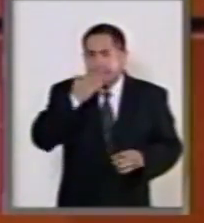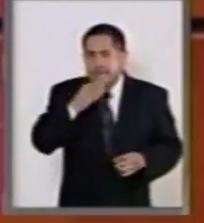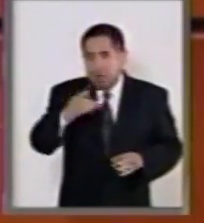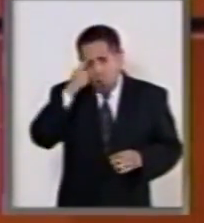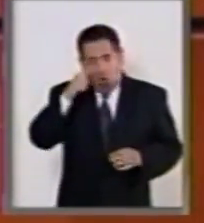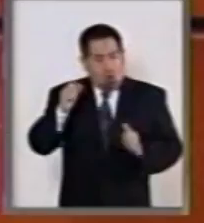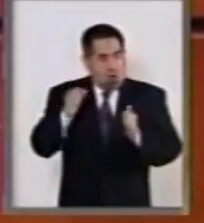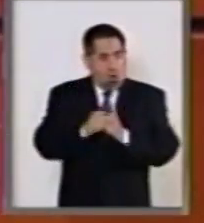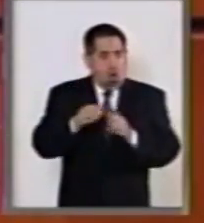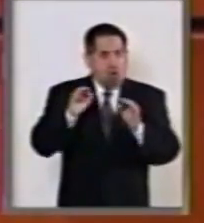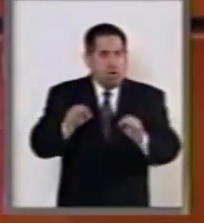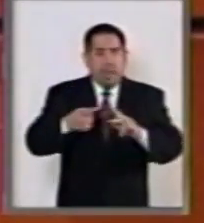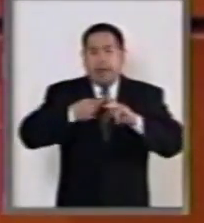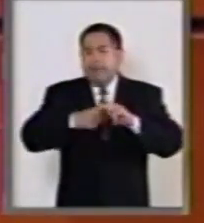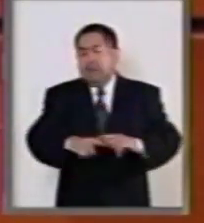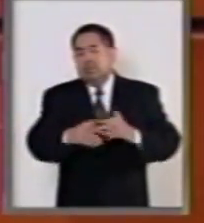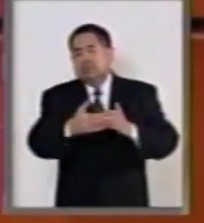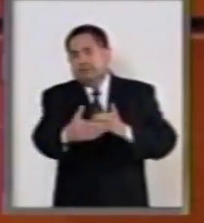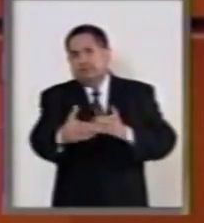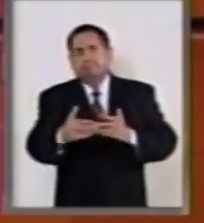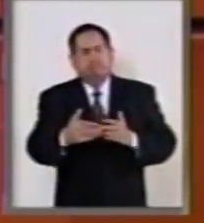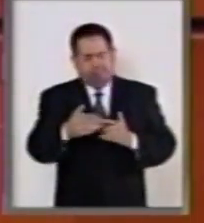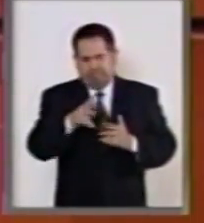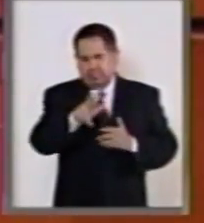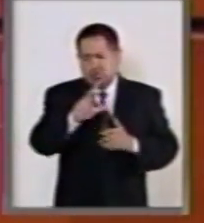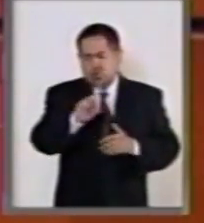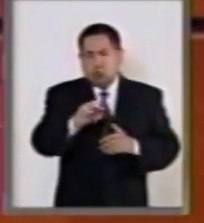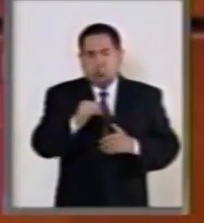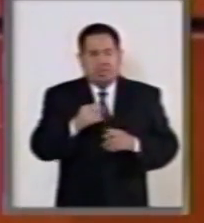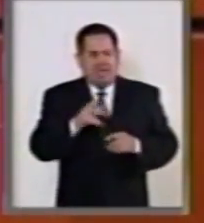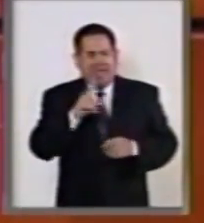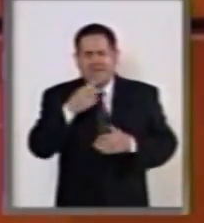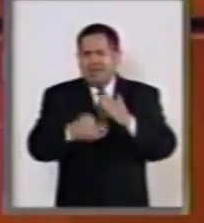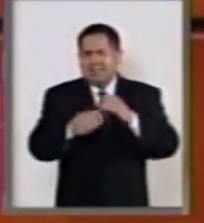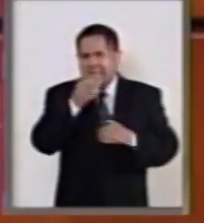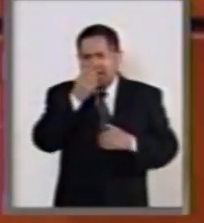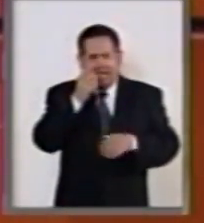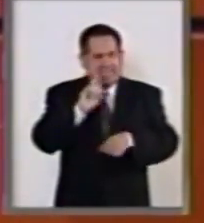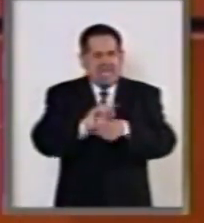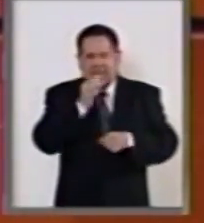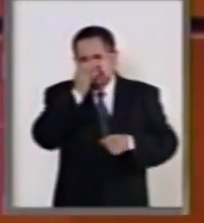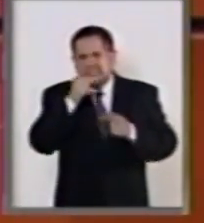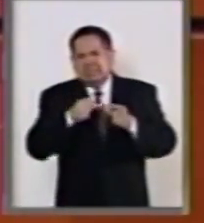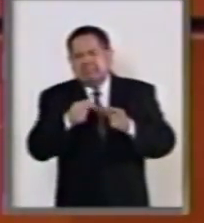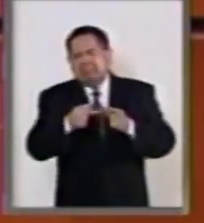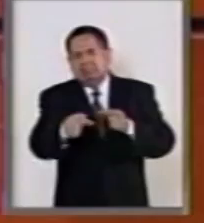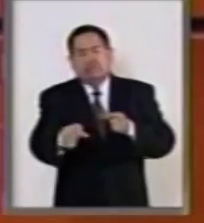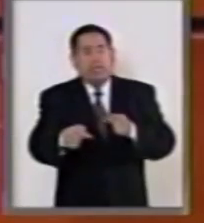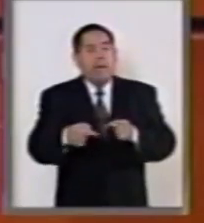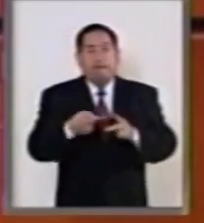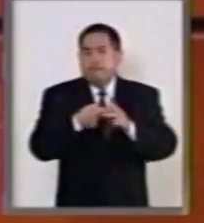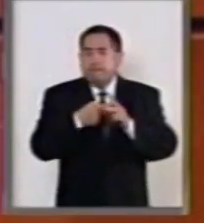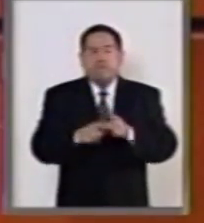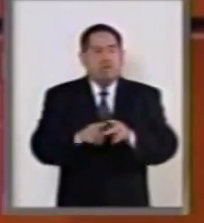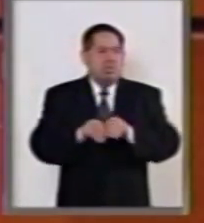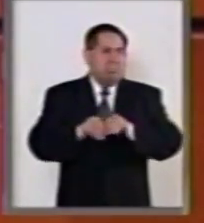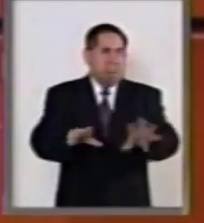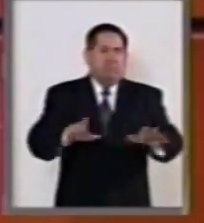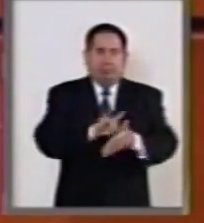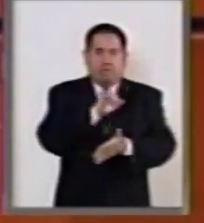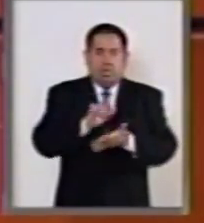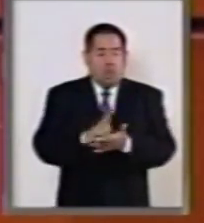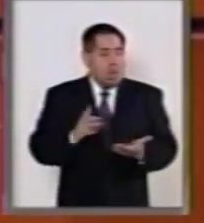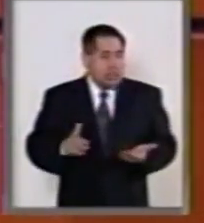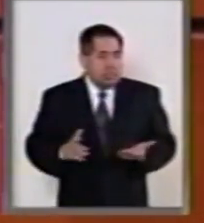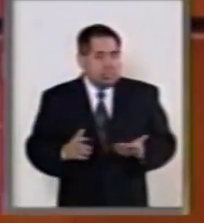eminente entrada en vigor. Prácticamente estamos a unos días, horas, entrada en vigor y no es el